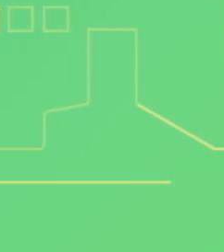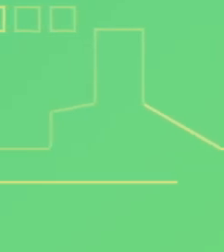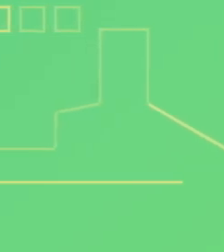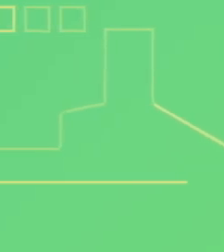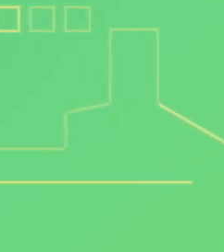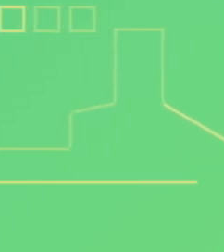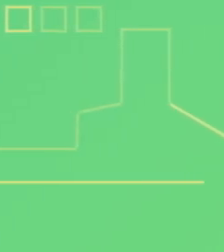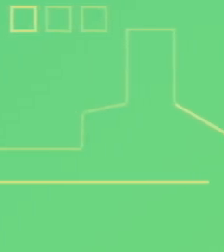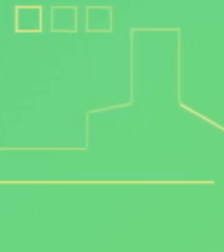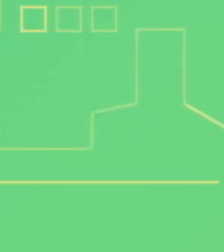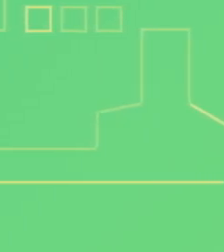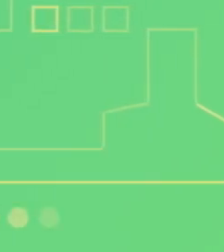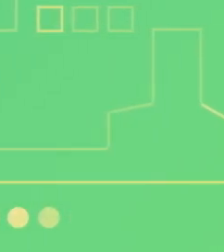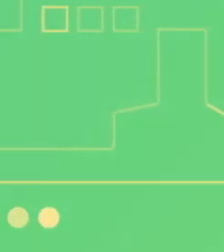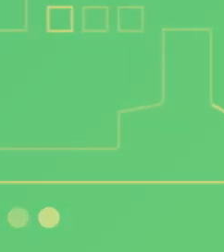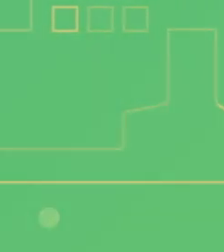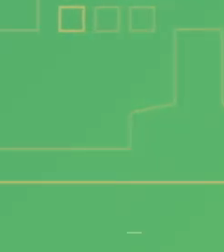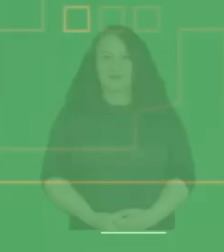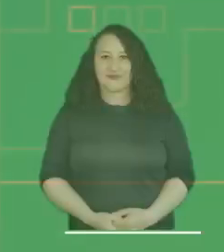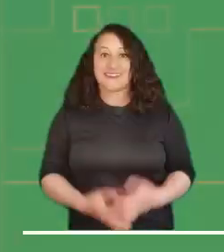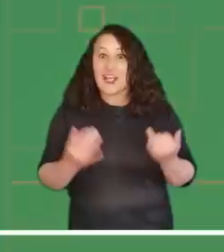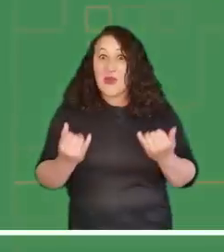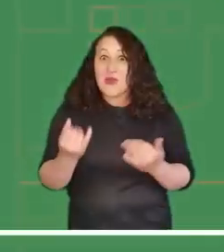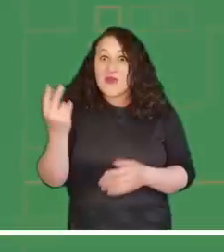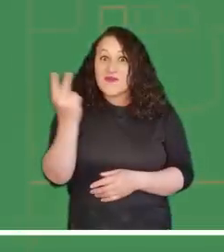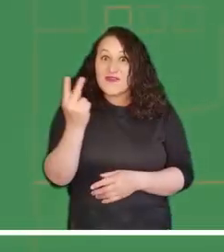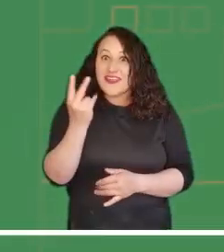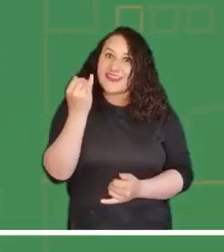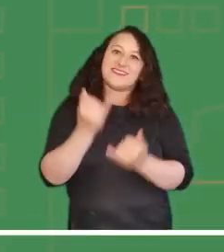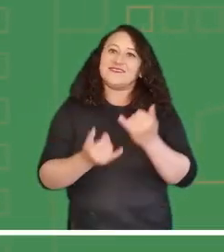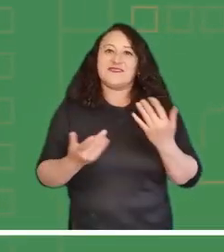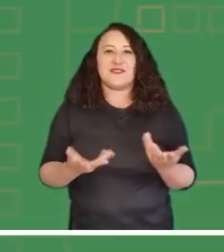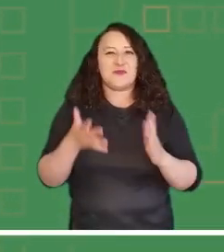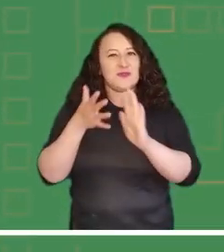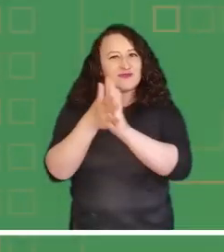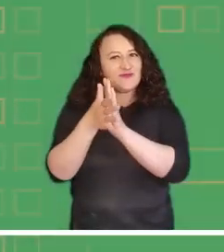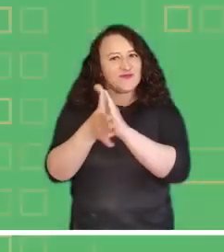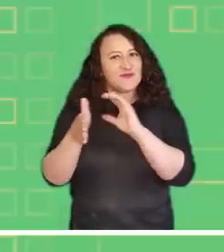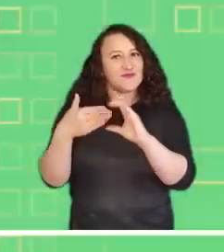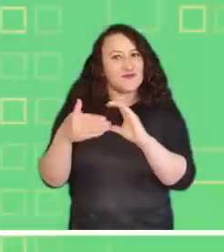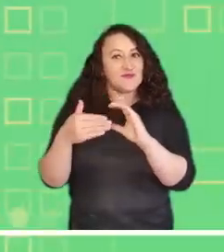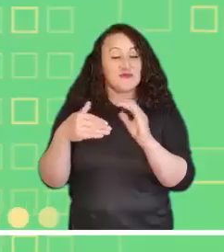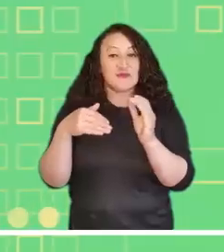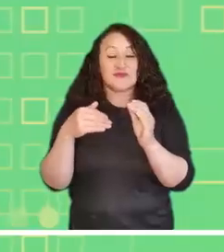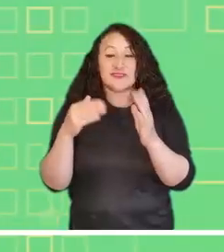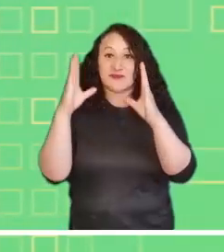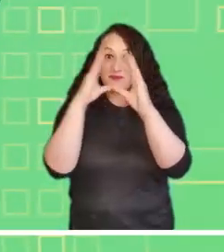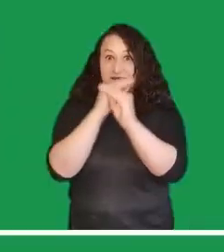Despedimos este viernes con nuestro pronóstico del tiempo de la noche y la madrugada.